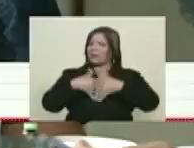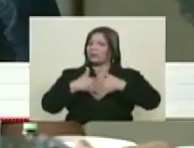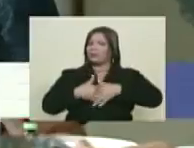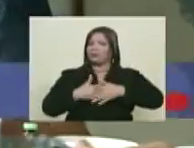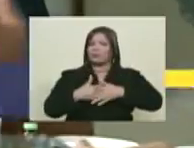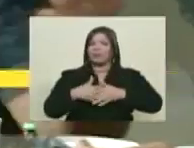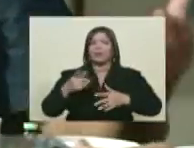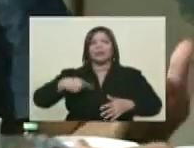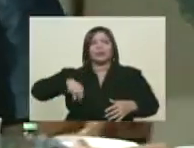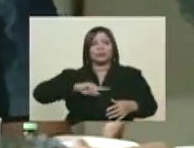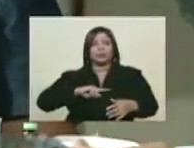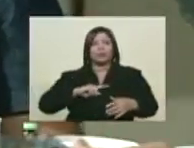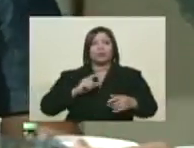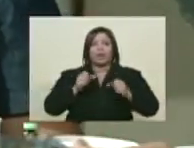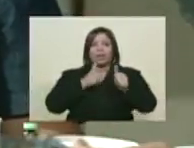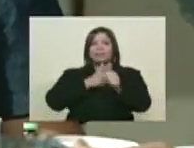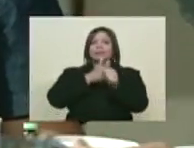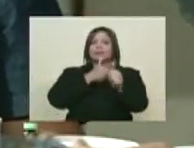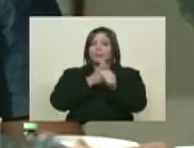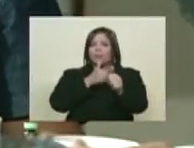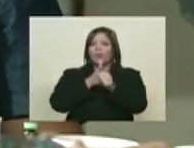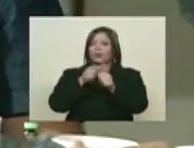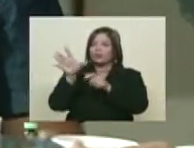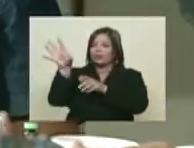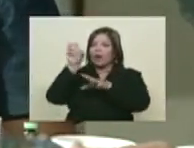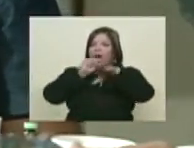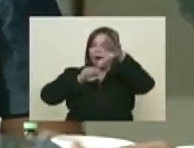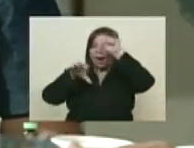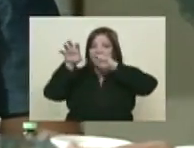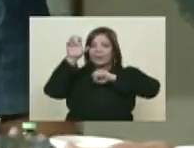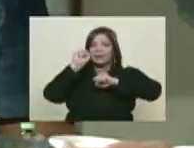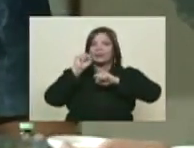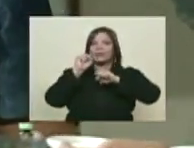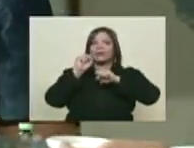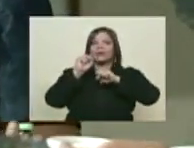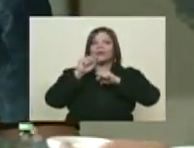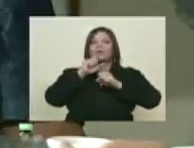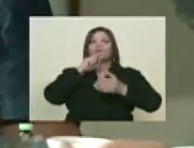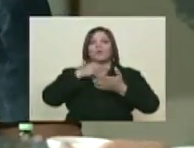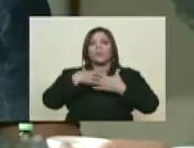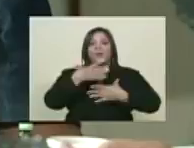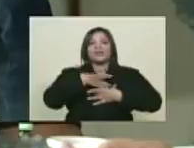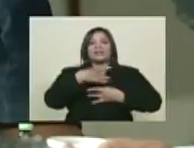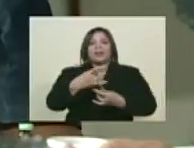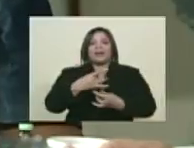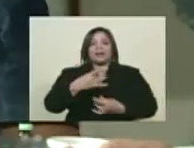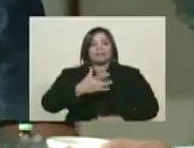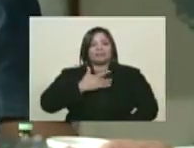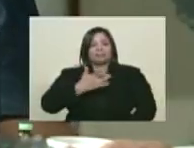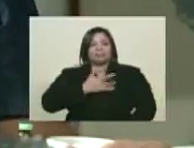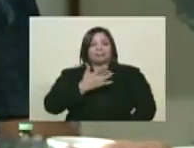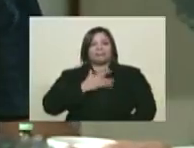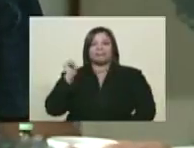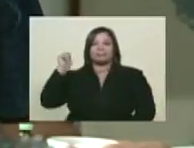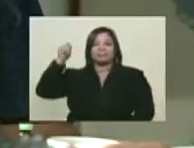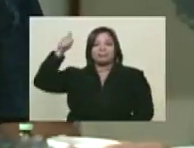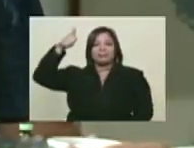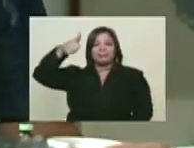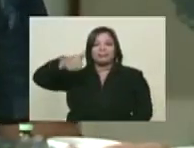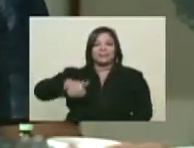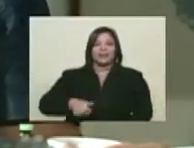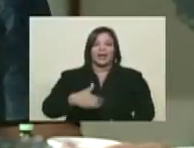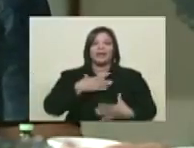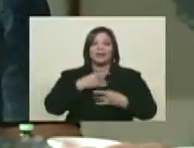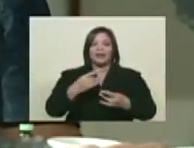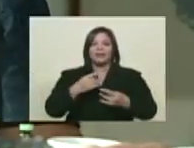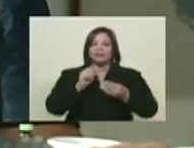empezamos a ser discípulos de estos personajes que le nombro. Y de allí viene mi interés, mi sentimiento. Y con los años fui